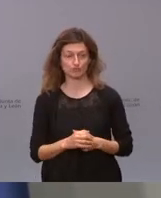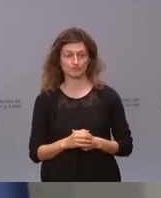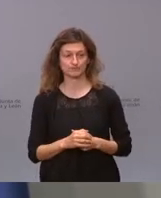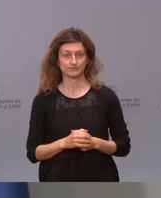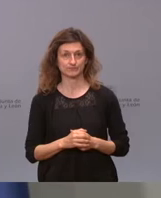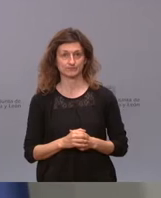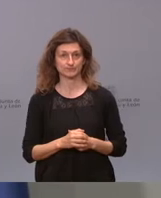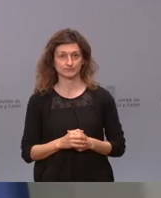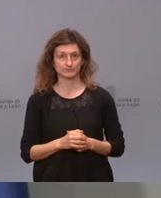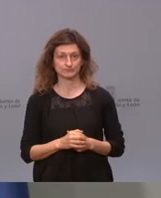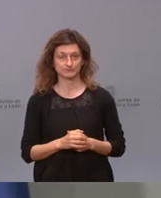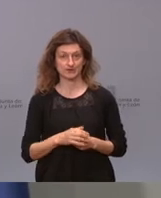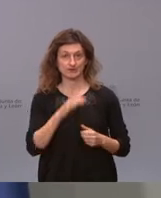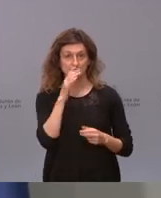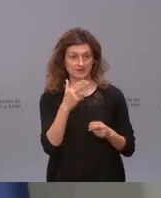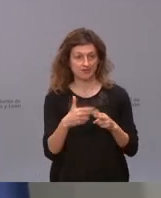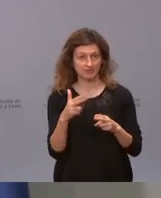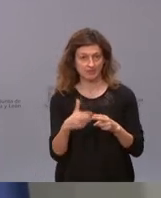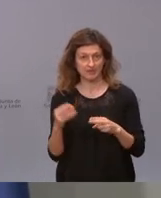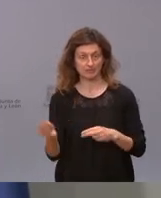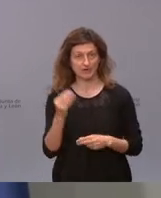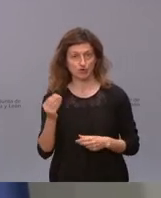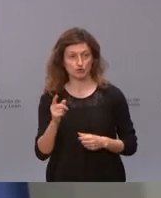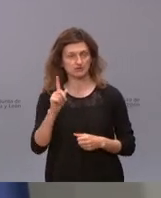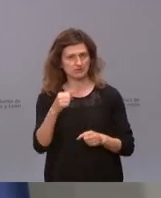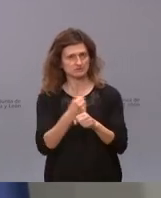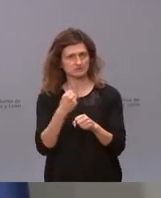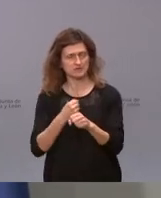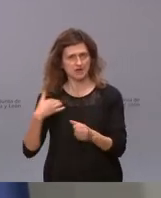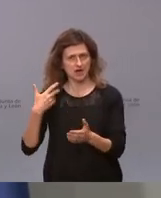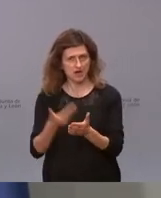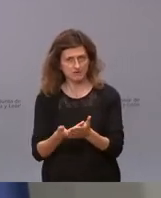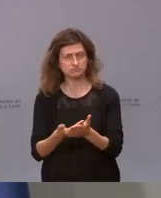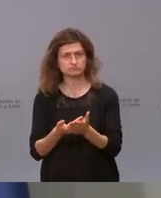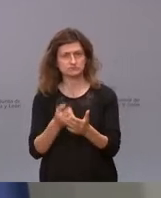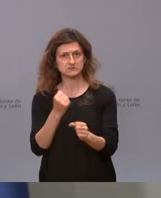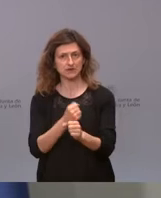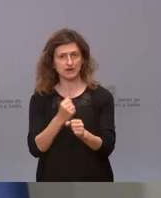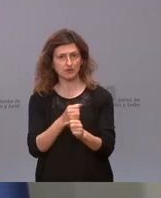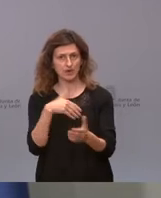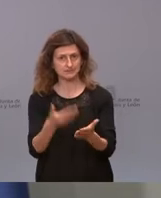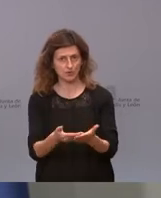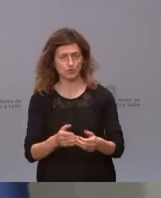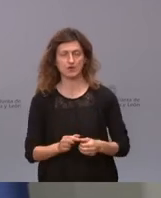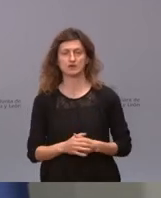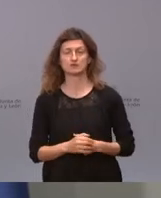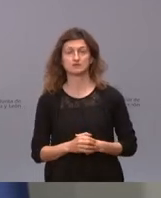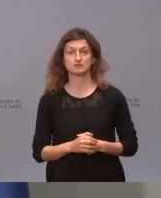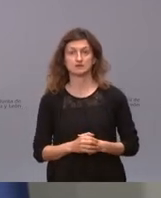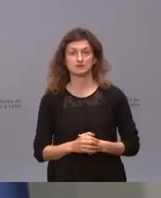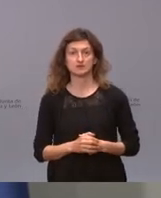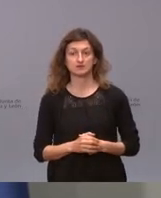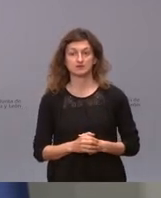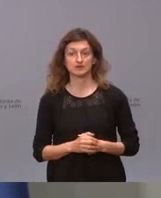incremento notable de nuestra actividad. Hemos trabajado mucho para llegar hasta este punto y le pedimos